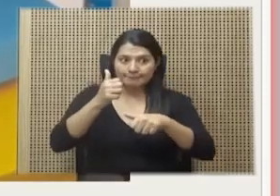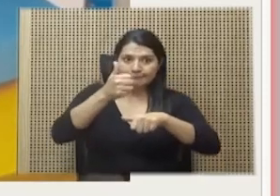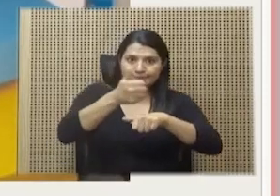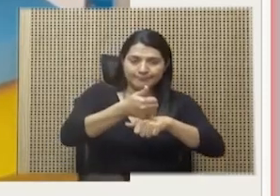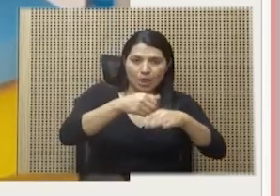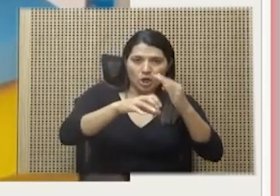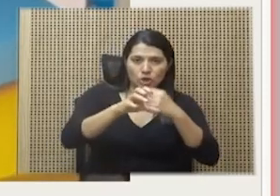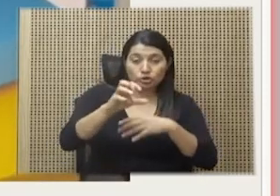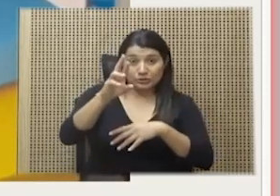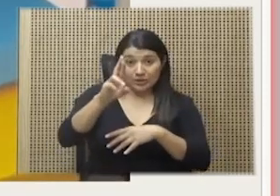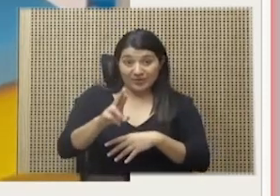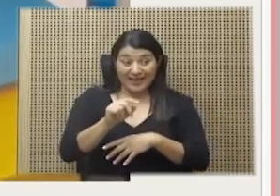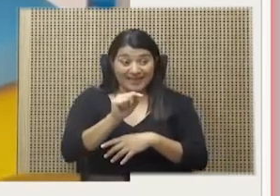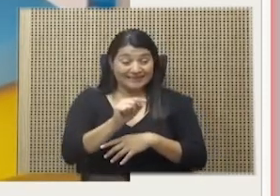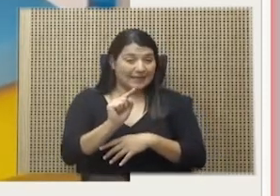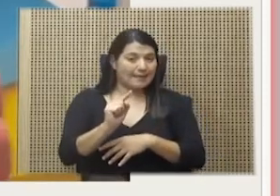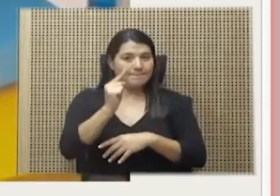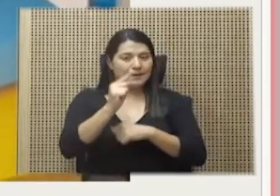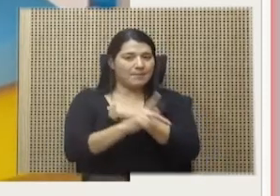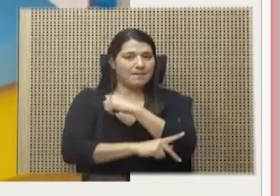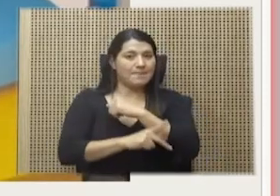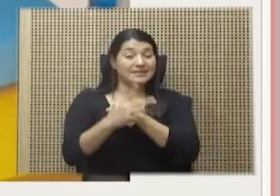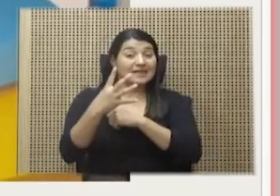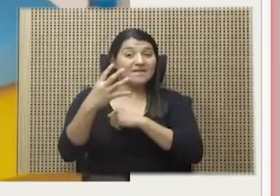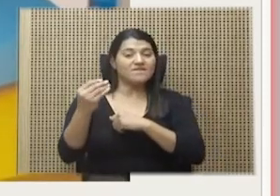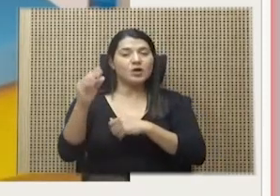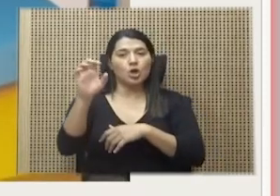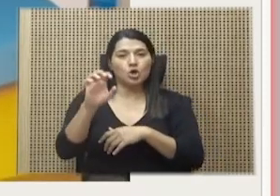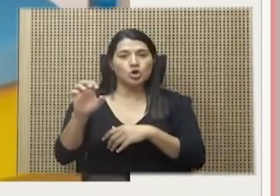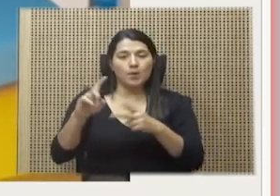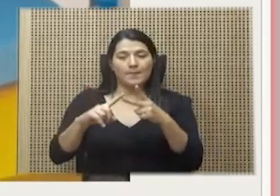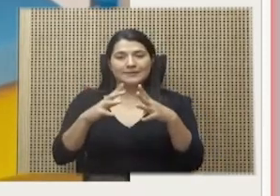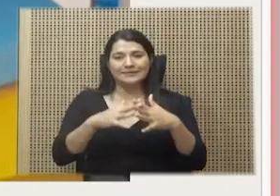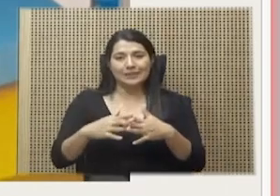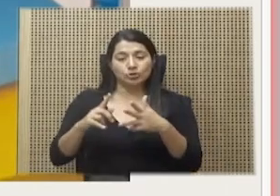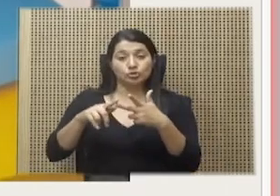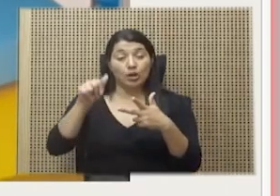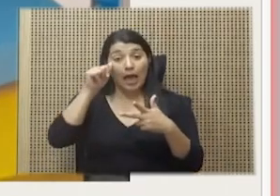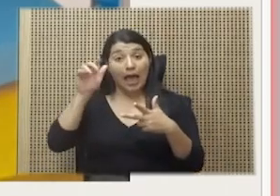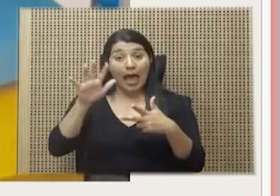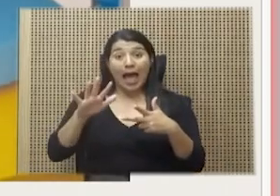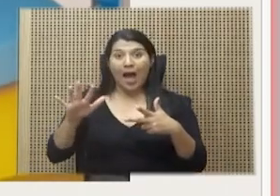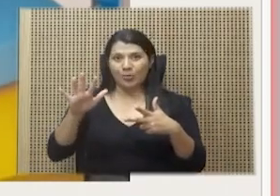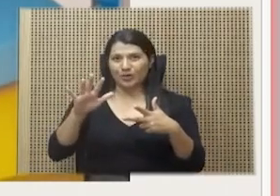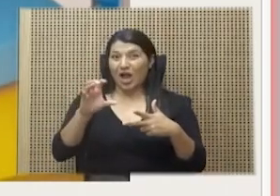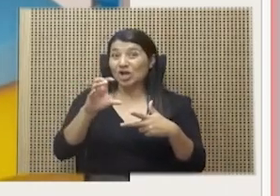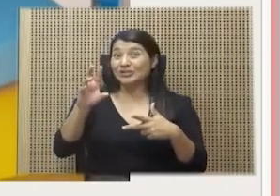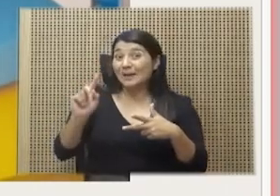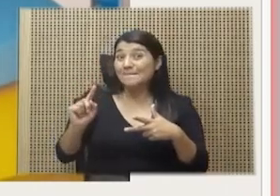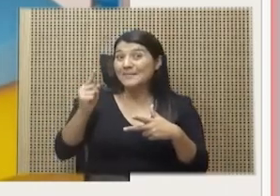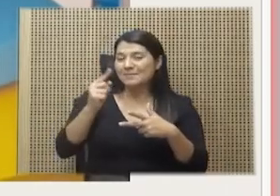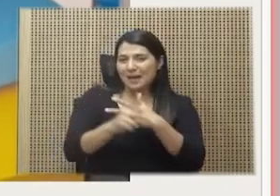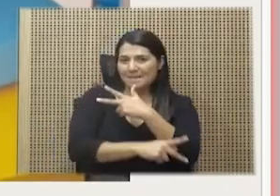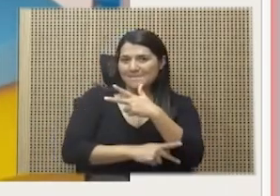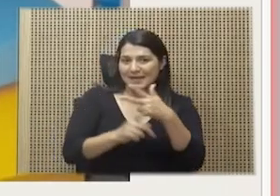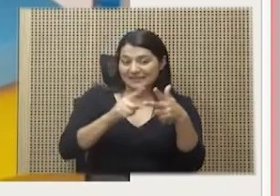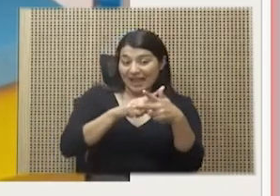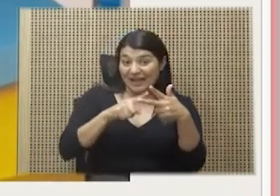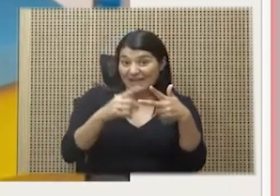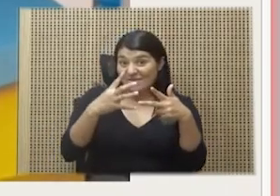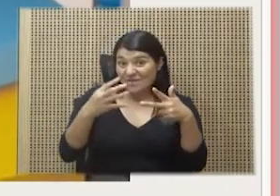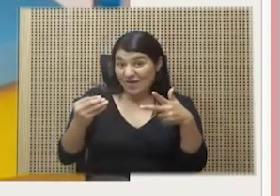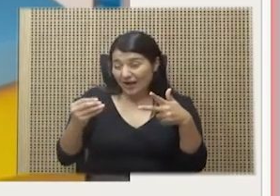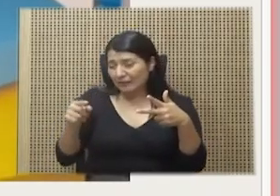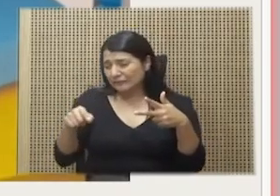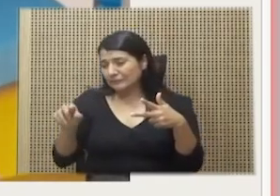el primer destino fuera de Europa, los Estados Unidos y Asia, el primer destino en América Latina para sus operaciones,